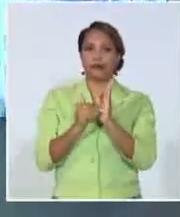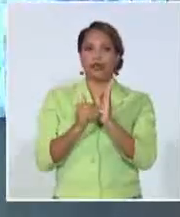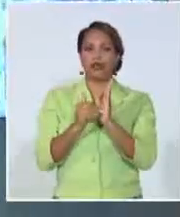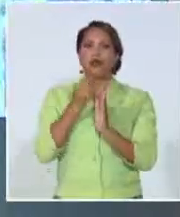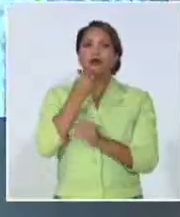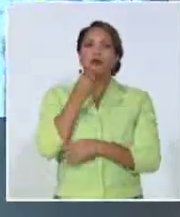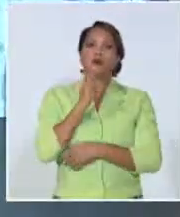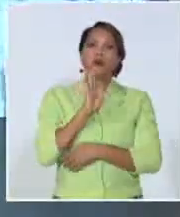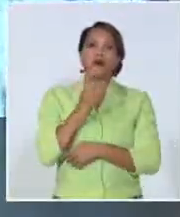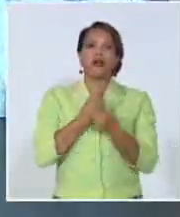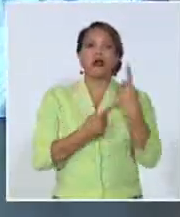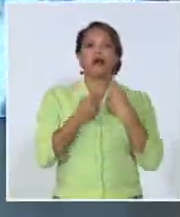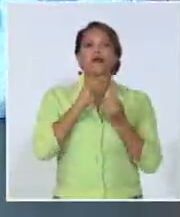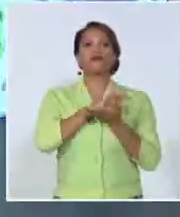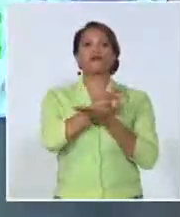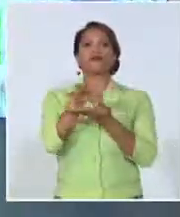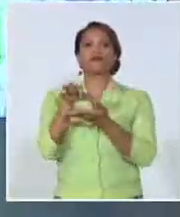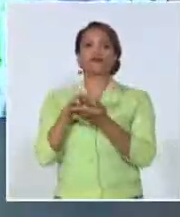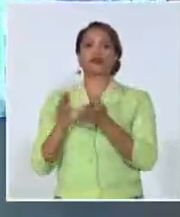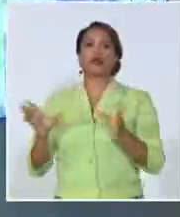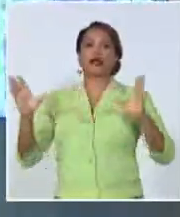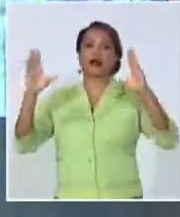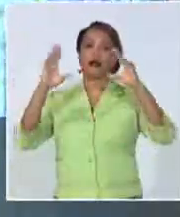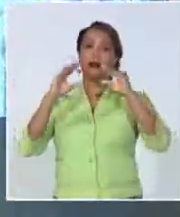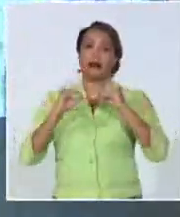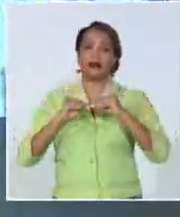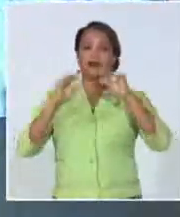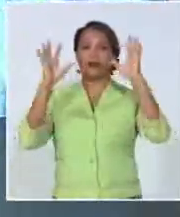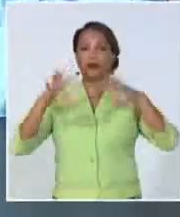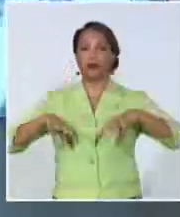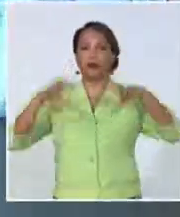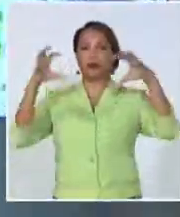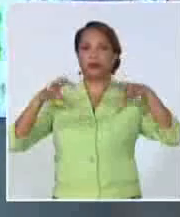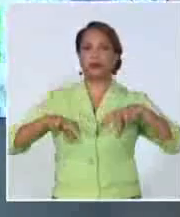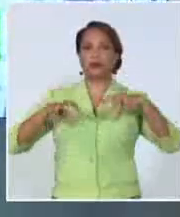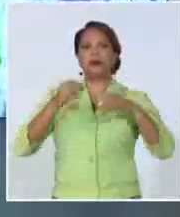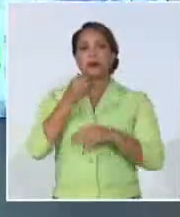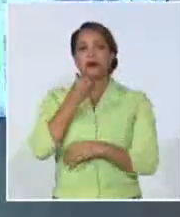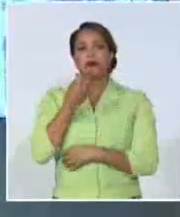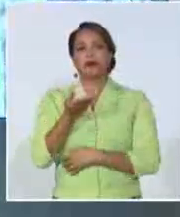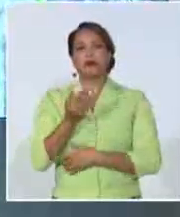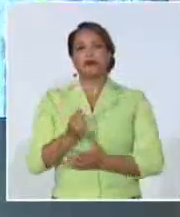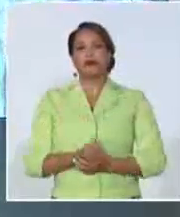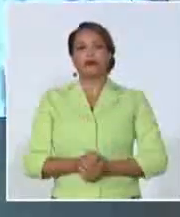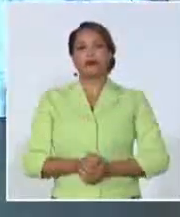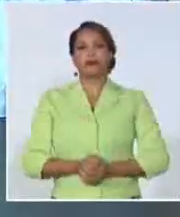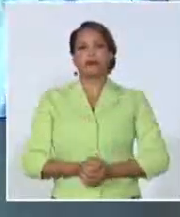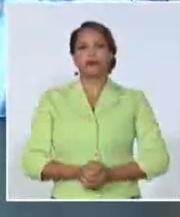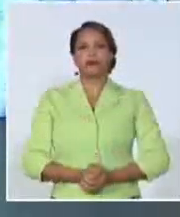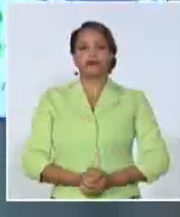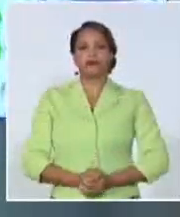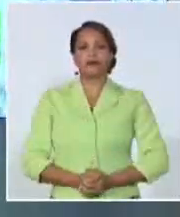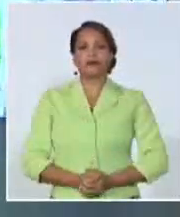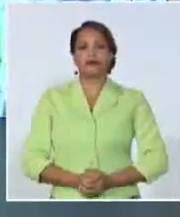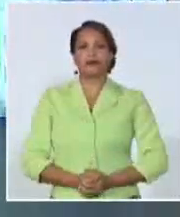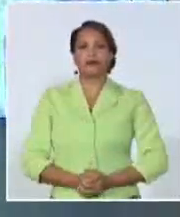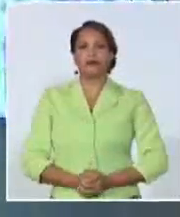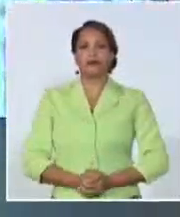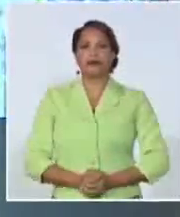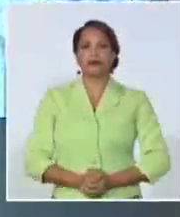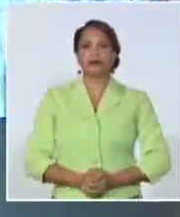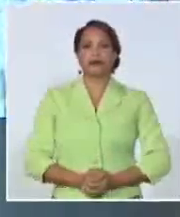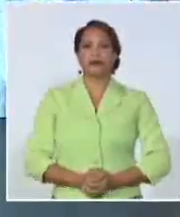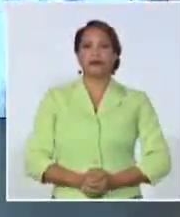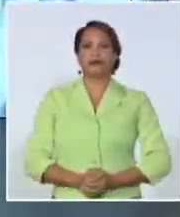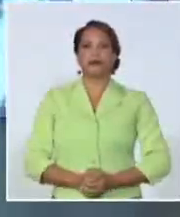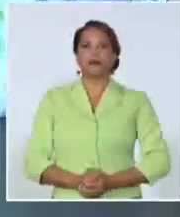lugares pudiera llegar hasta la noche. Esas actividades, chubascos, lluvias, tormentas eléctricas. Y